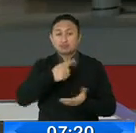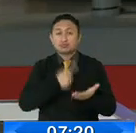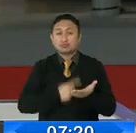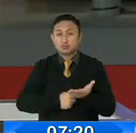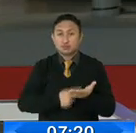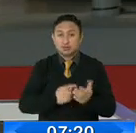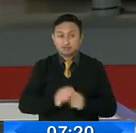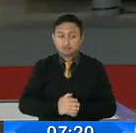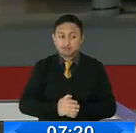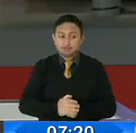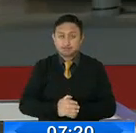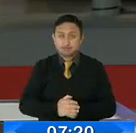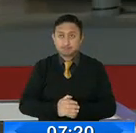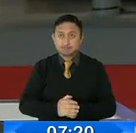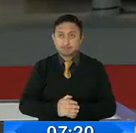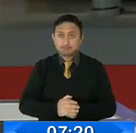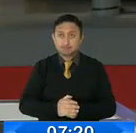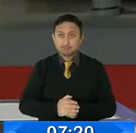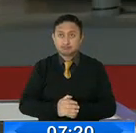La norma se